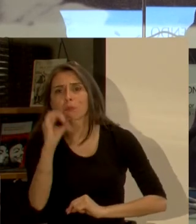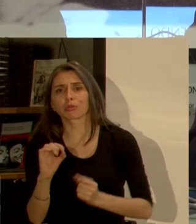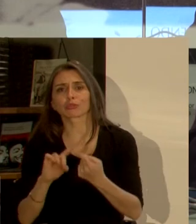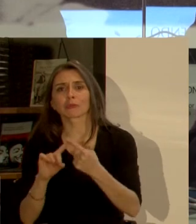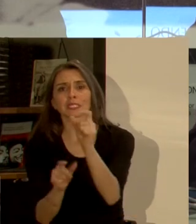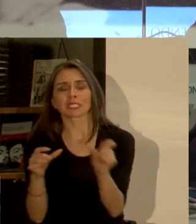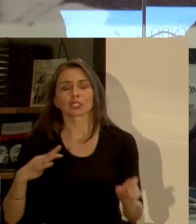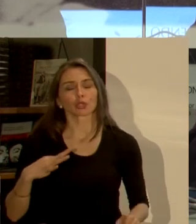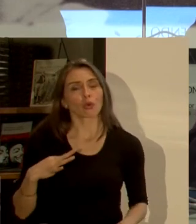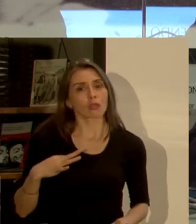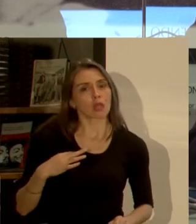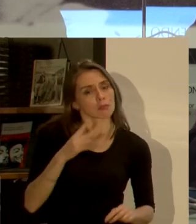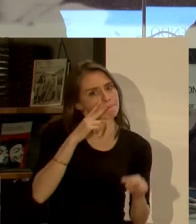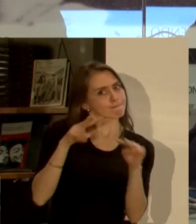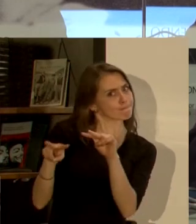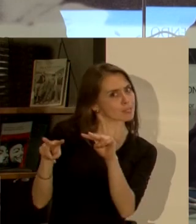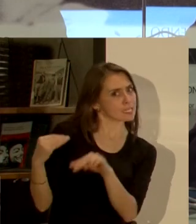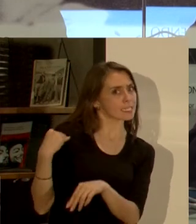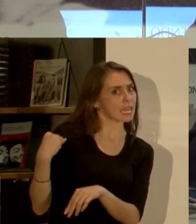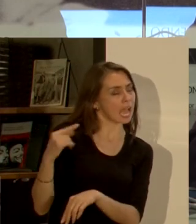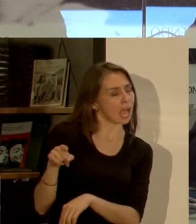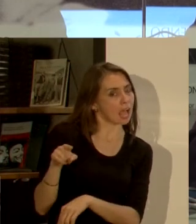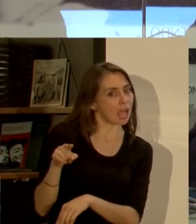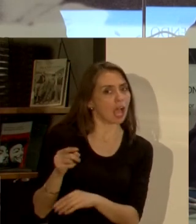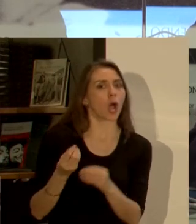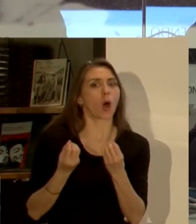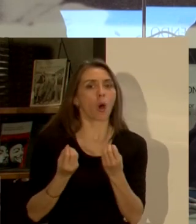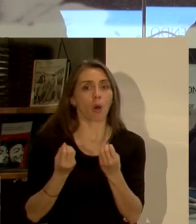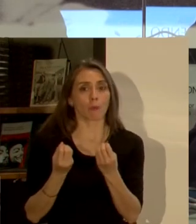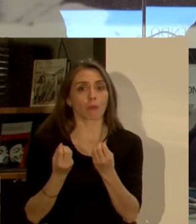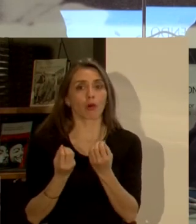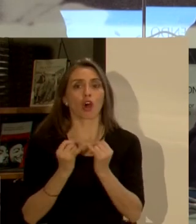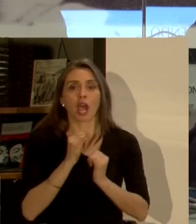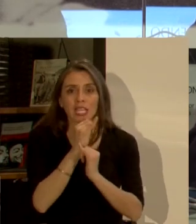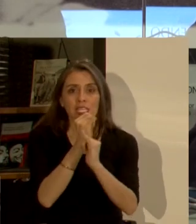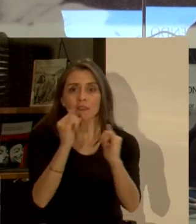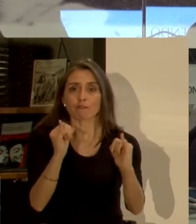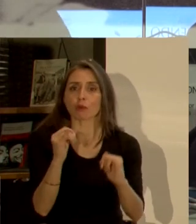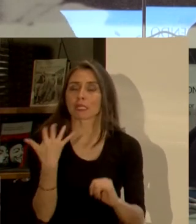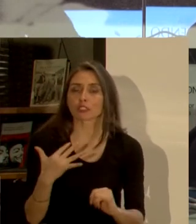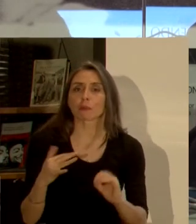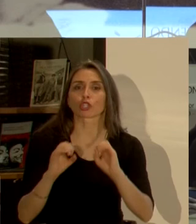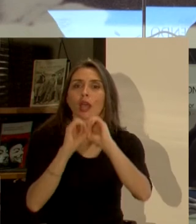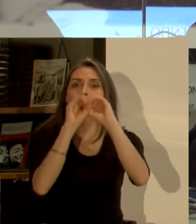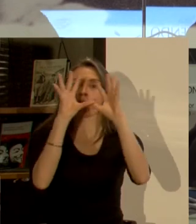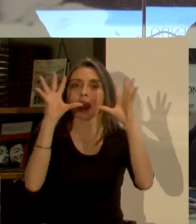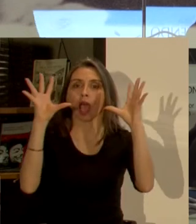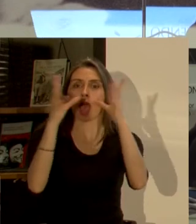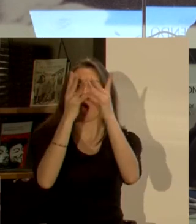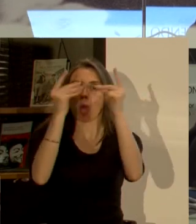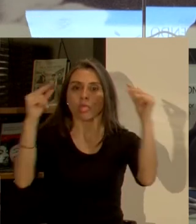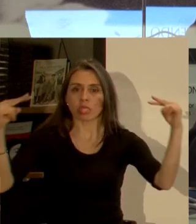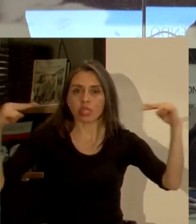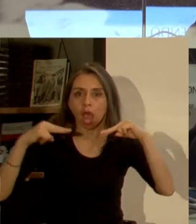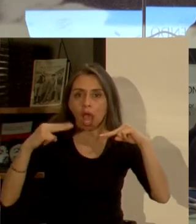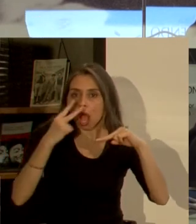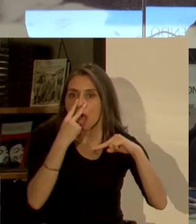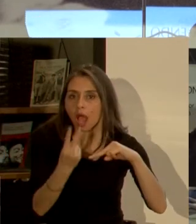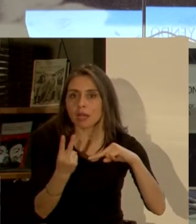algo que nos tiene que mantener en alerta y cómo la información es fundamental tiene que ser clara y transparente